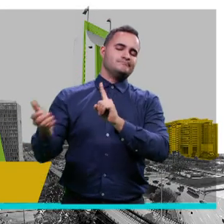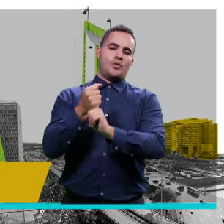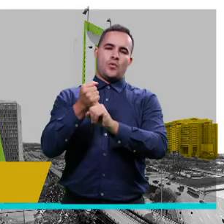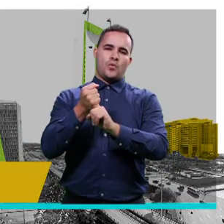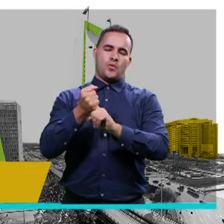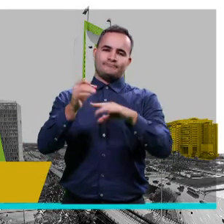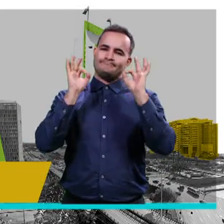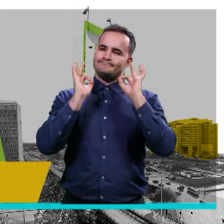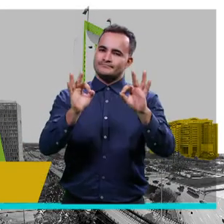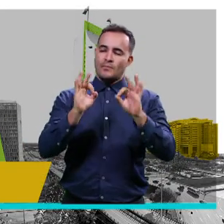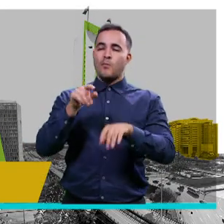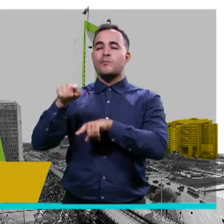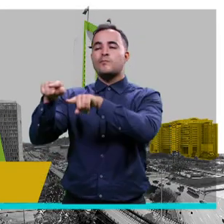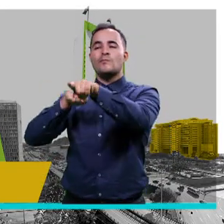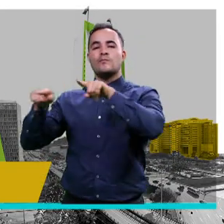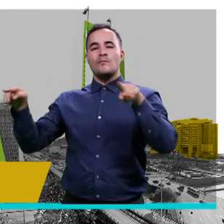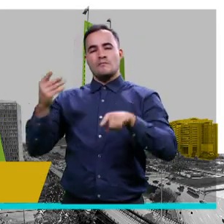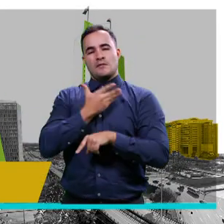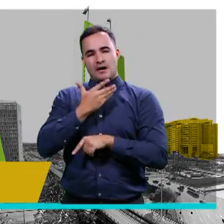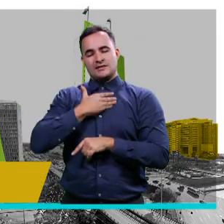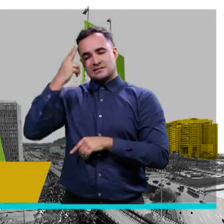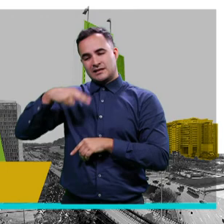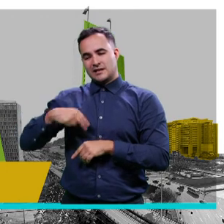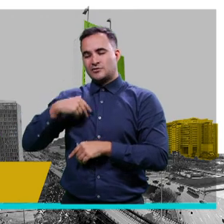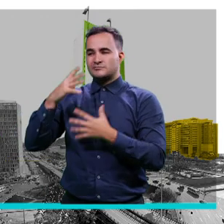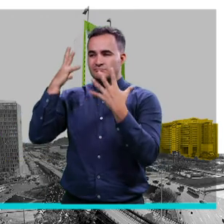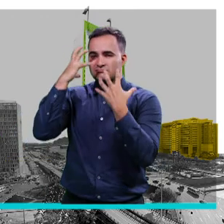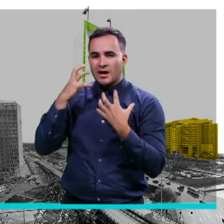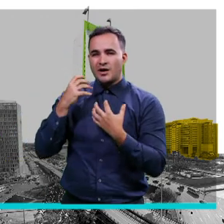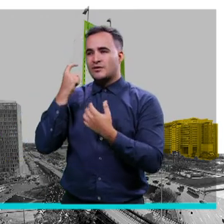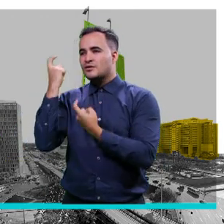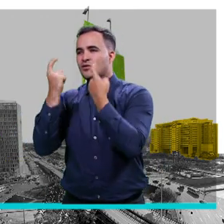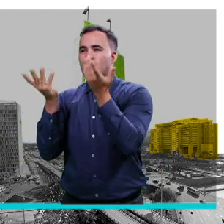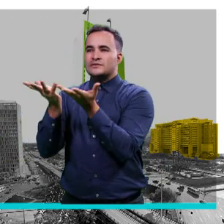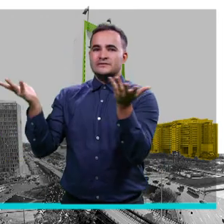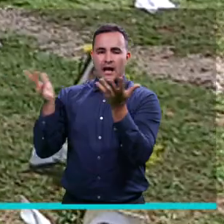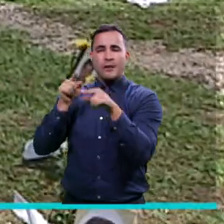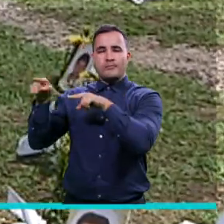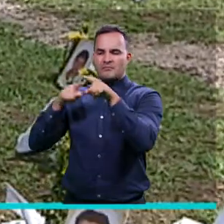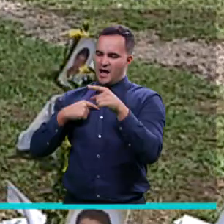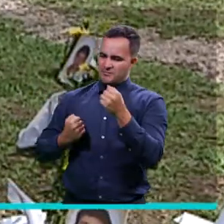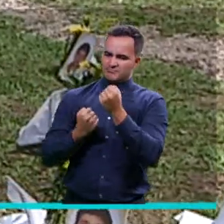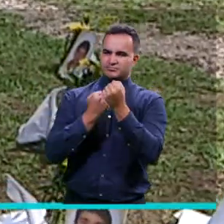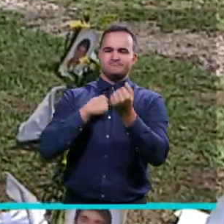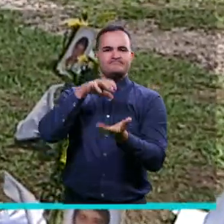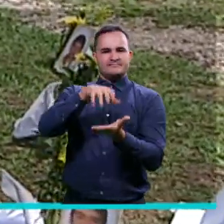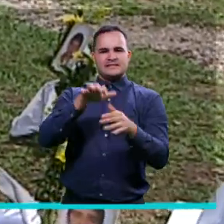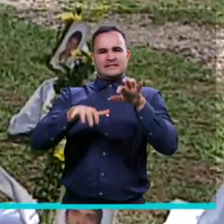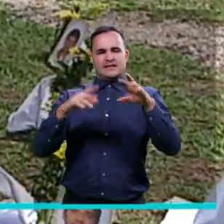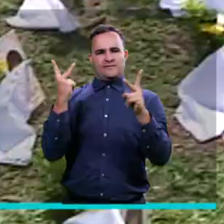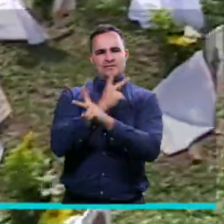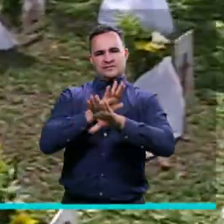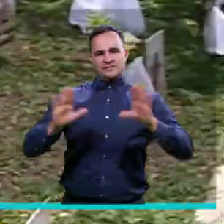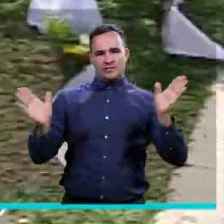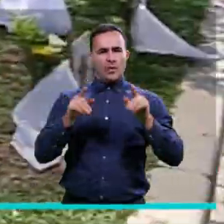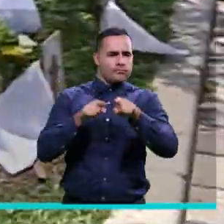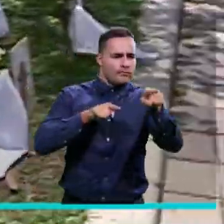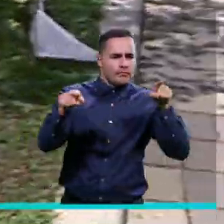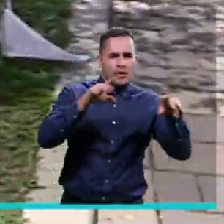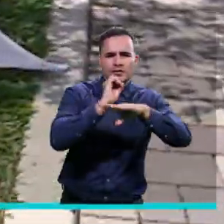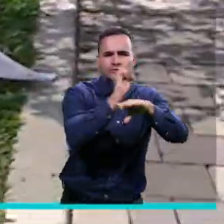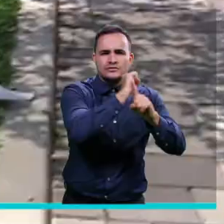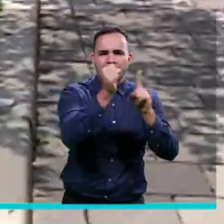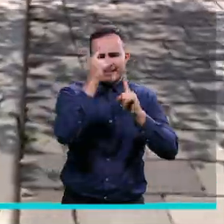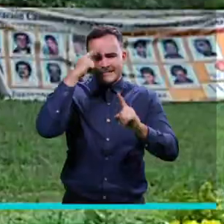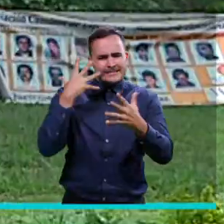madres que buscan y lloran a sus hijos y de las cientos de organizaciones sociales que trabajan noche y